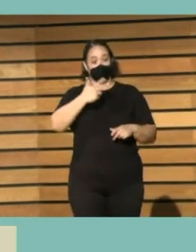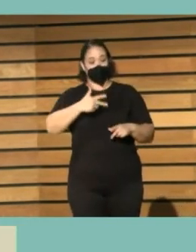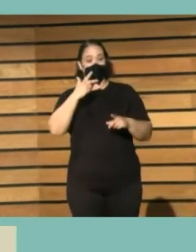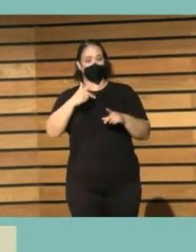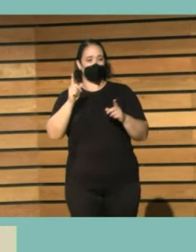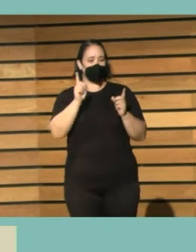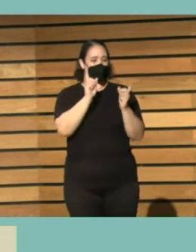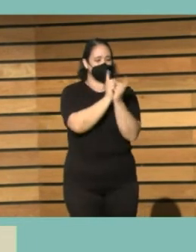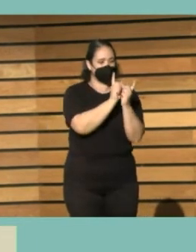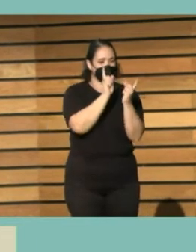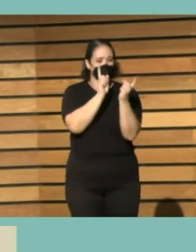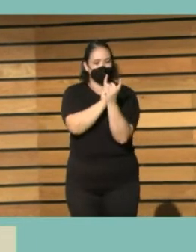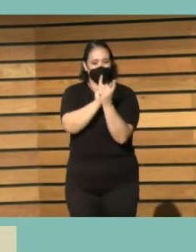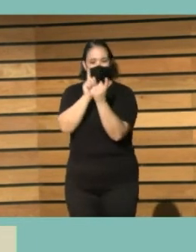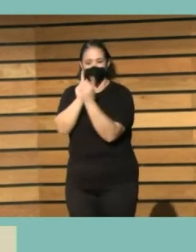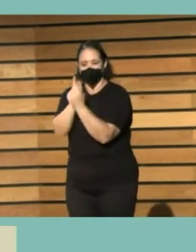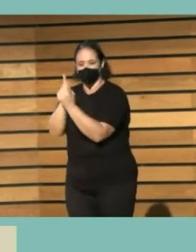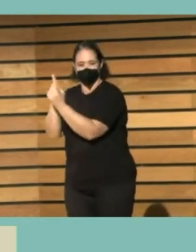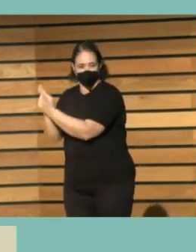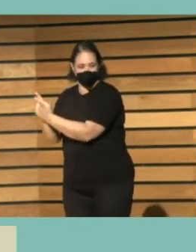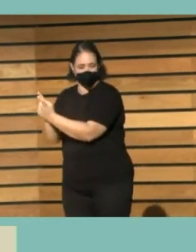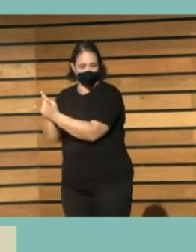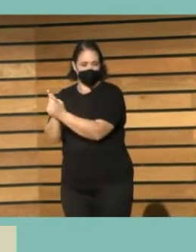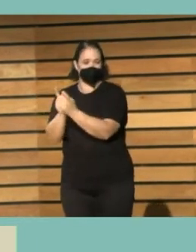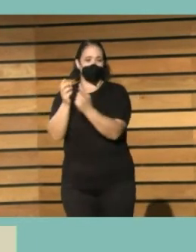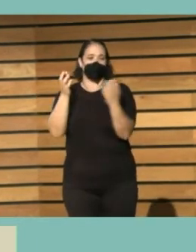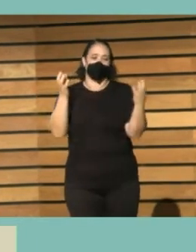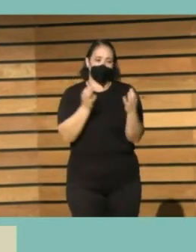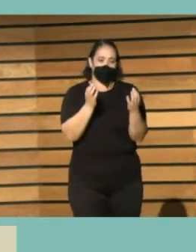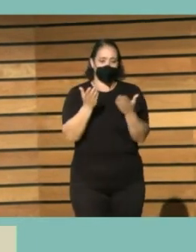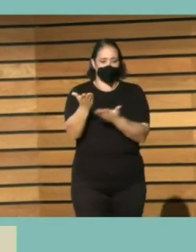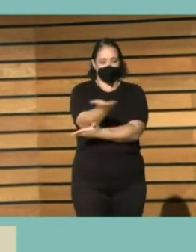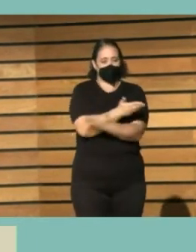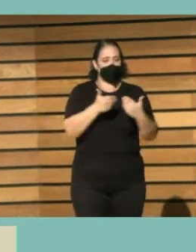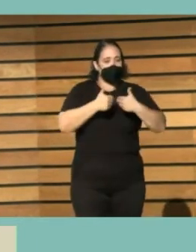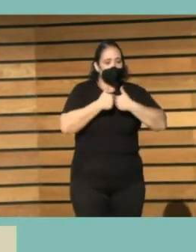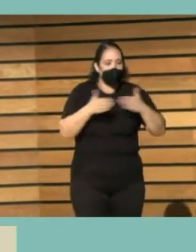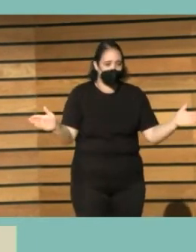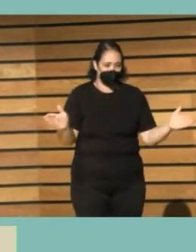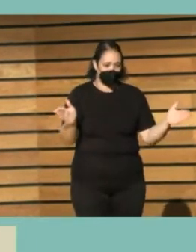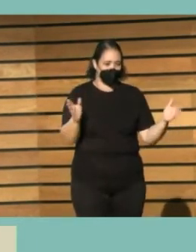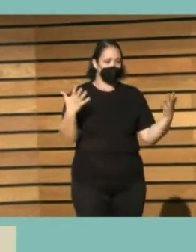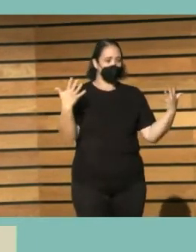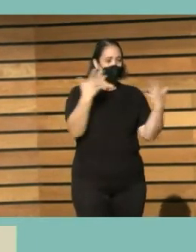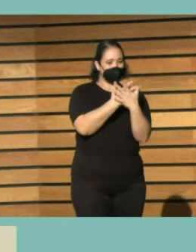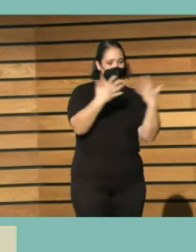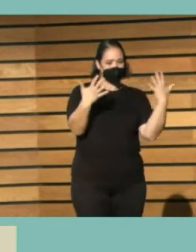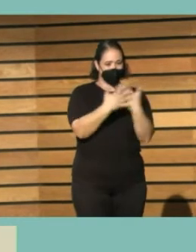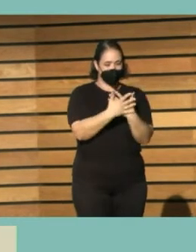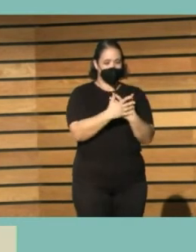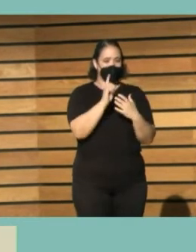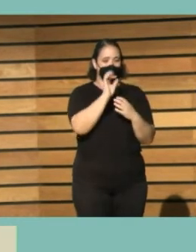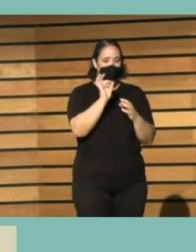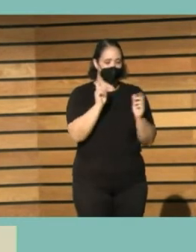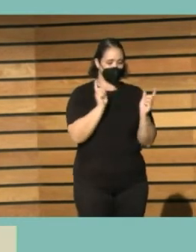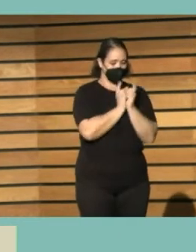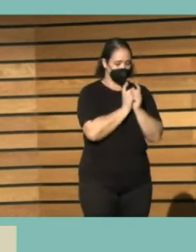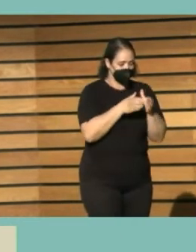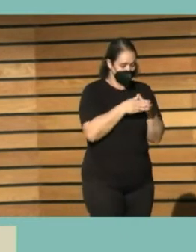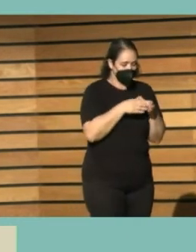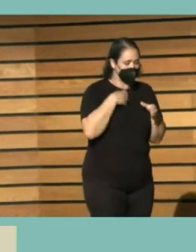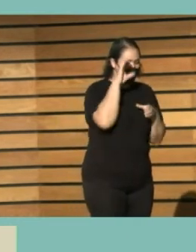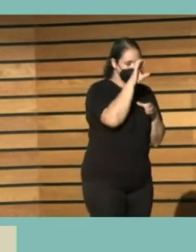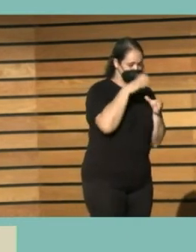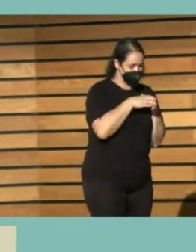de Cantabria estamos hablando todo el tiempo de que tenemos que ser abiertos tal no sé qué y si os fijáis en cómo nos comportamos